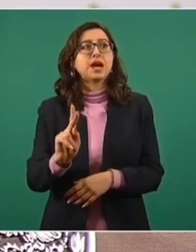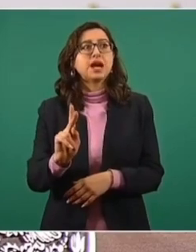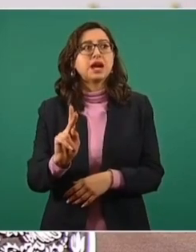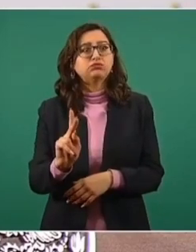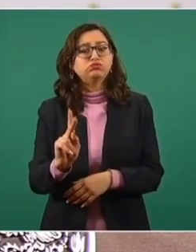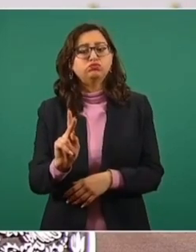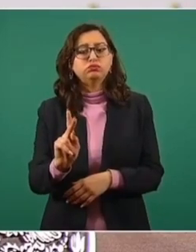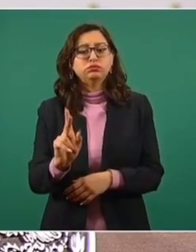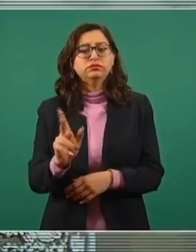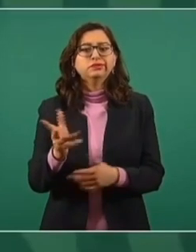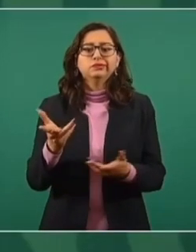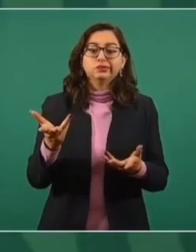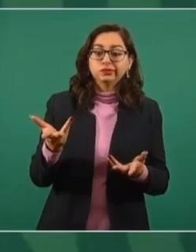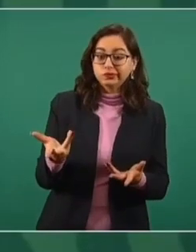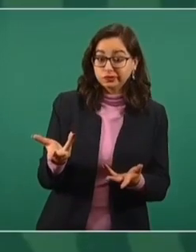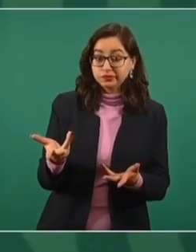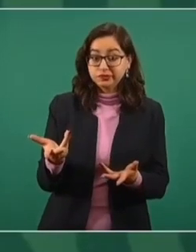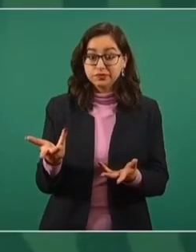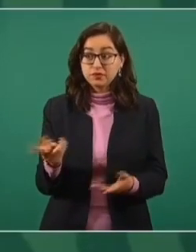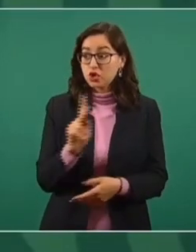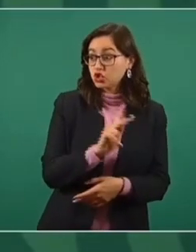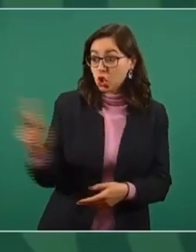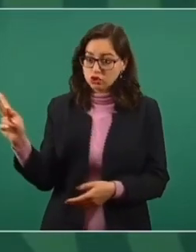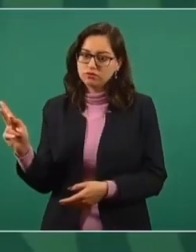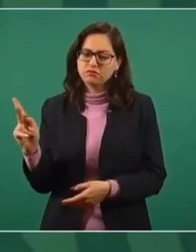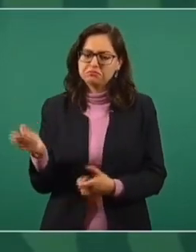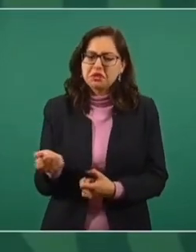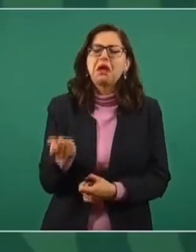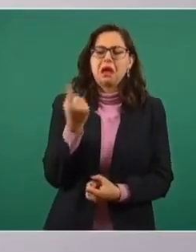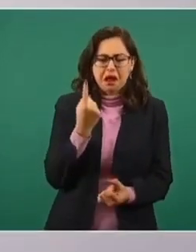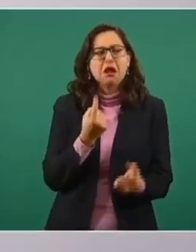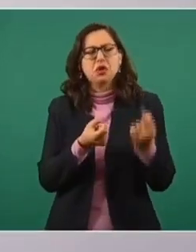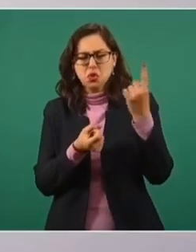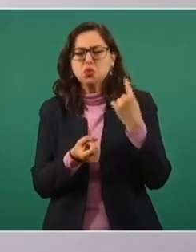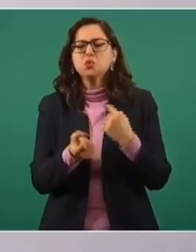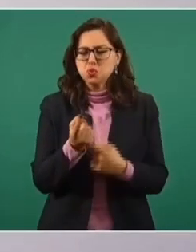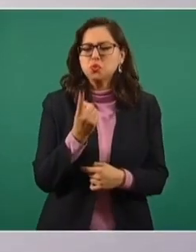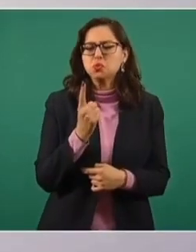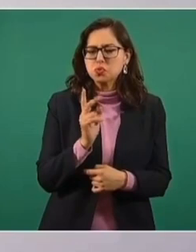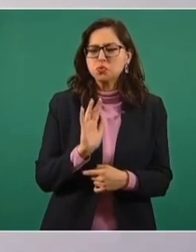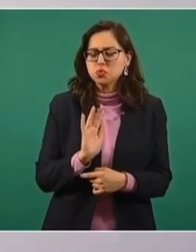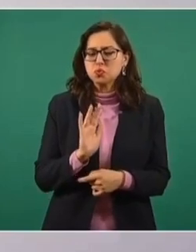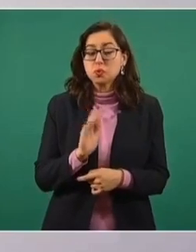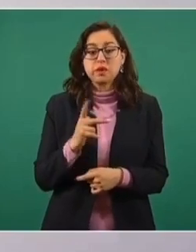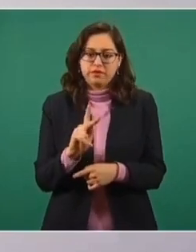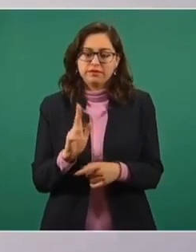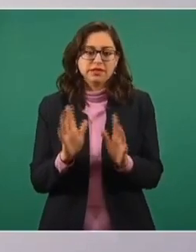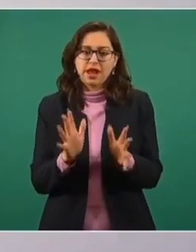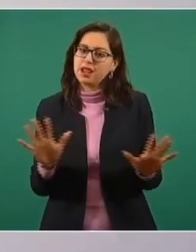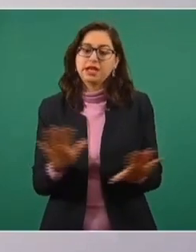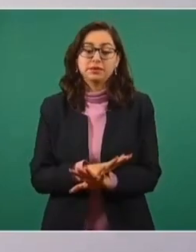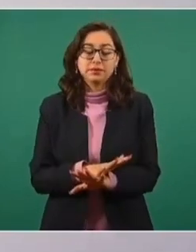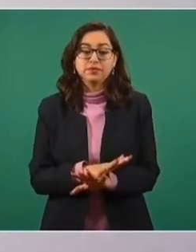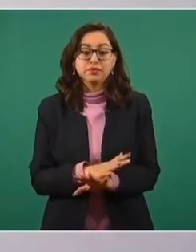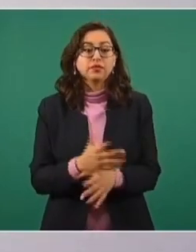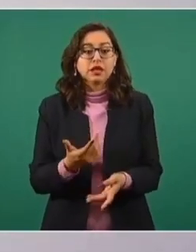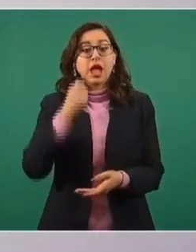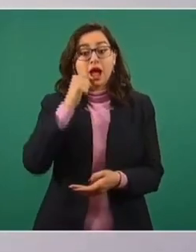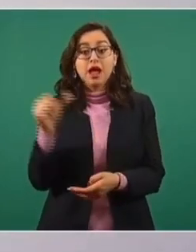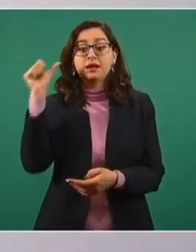la regla, puede ser la excepción. Entonces, sí, han cambiado las cosas. Ayer ya mejoraron bastante